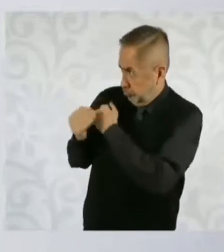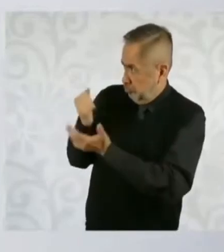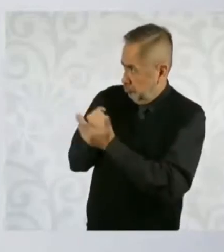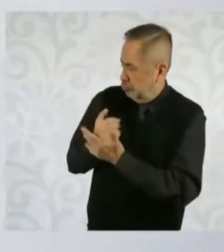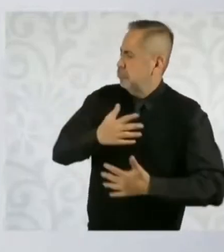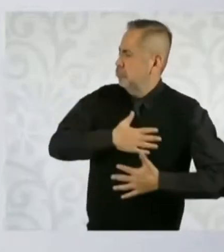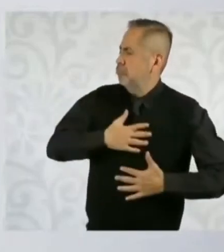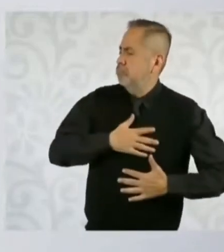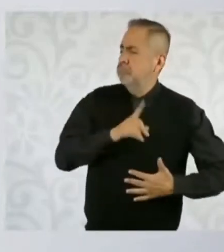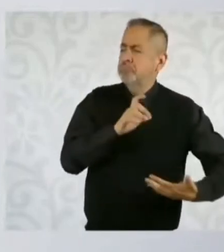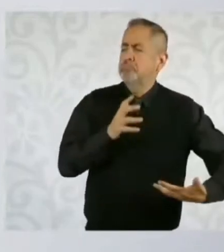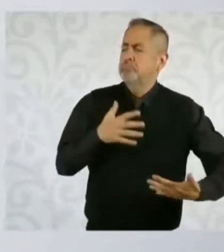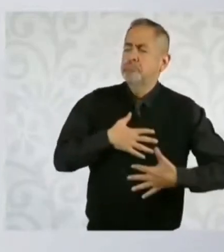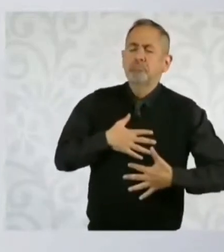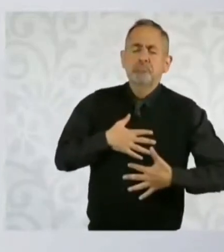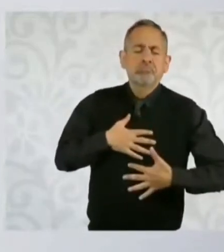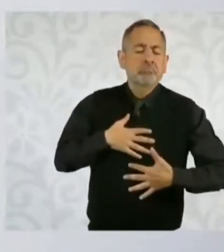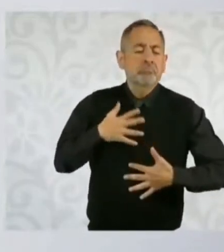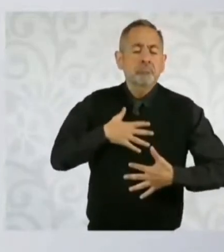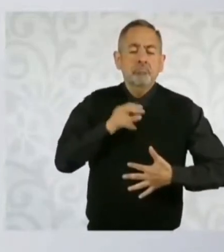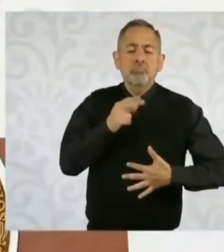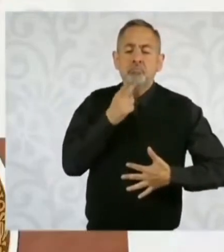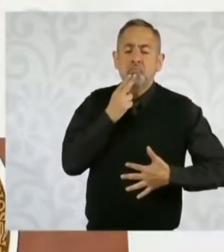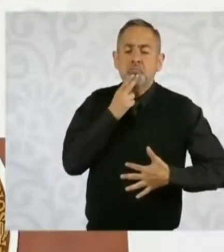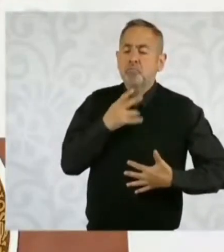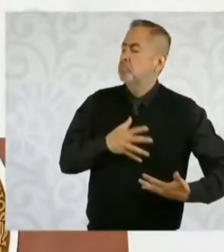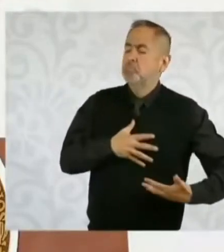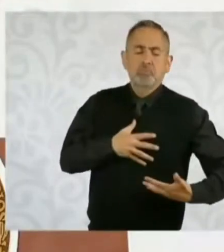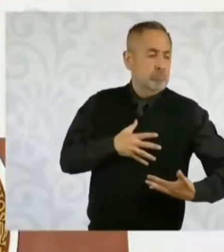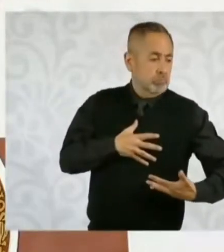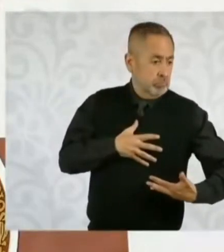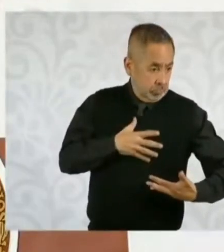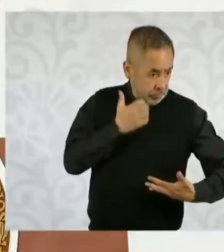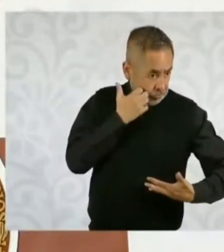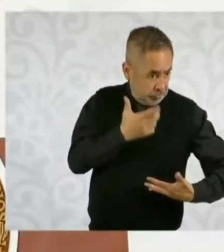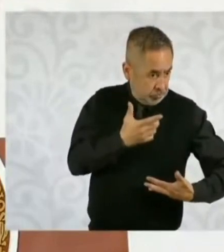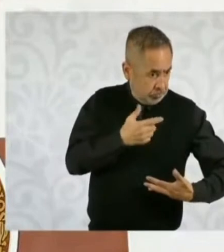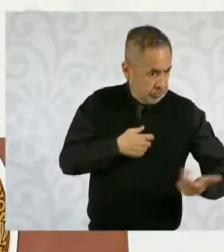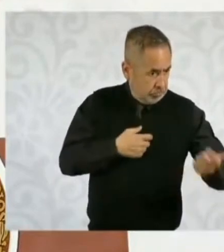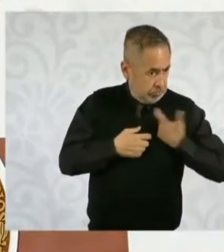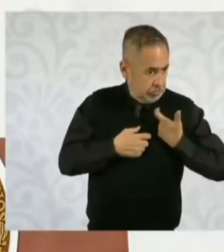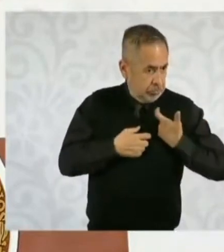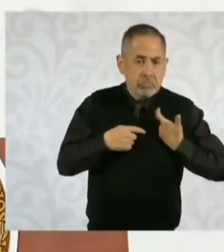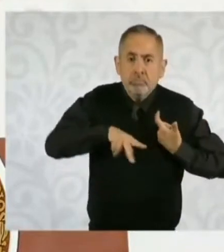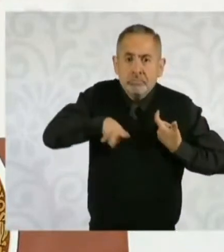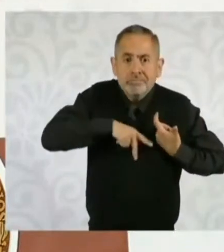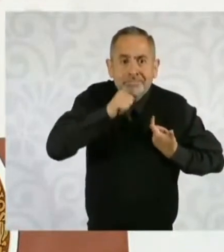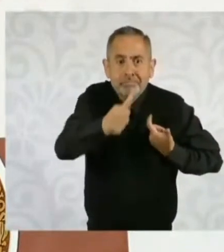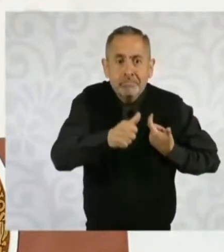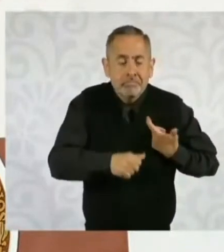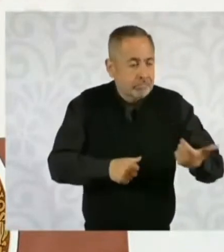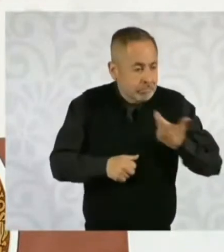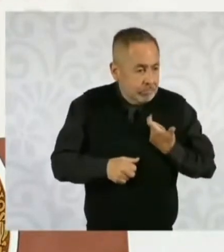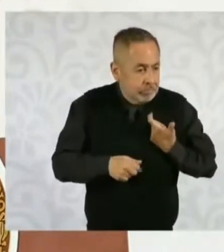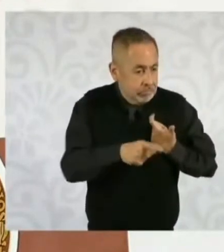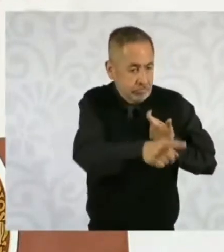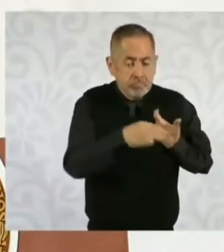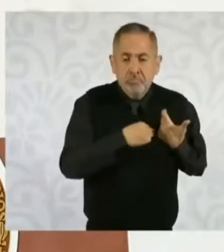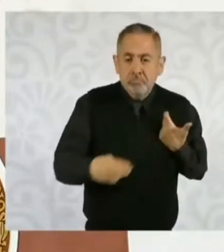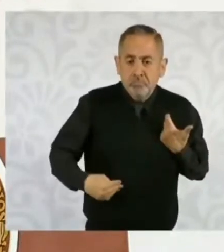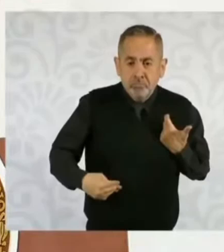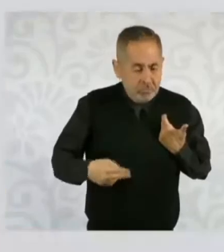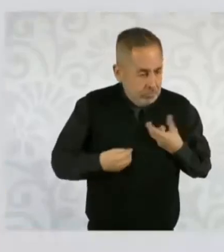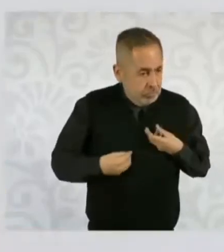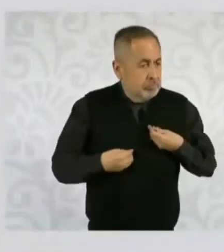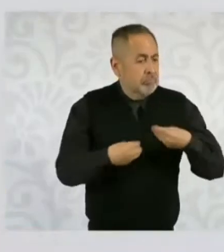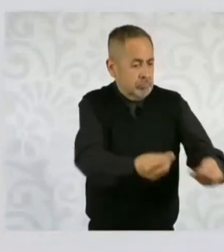Entonces, ¿cómo no se pagan derechos de agua por riego? Pero sí puedes vender a un municipio que tiene escasez de agua el agua que tú tienes